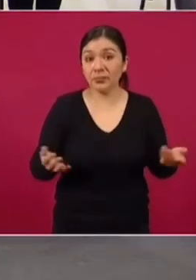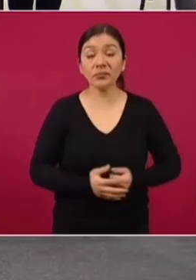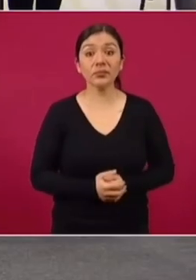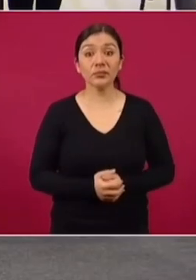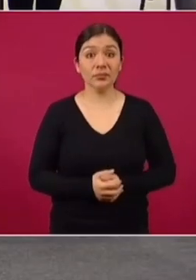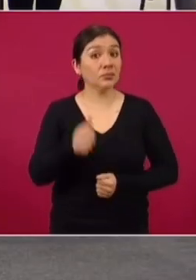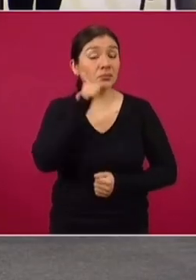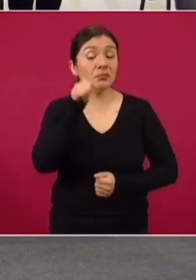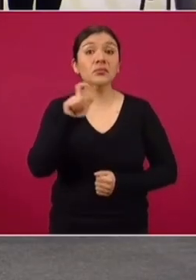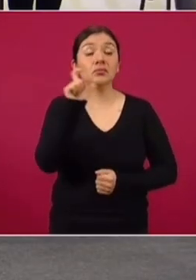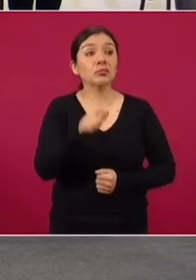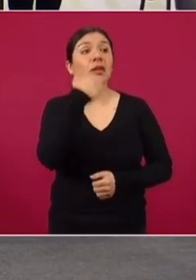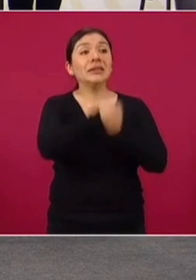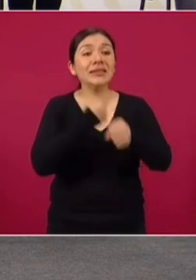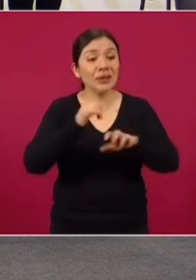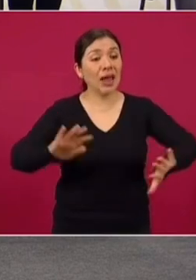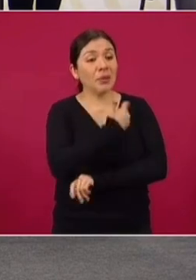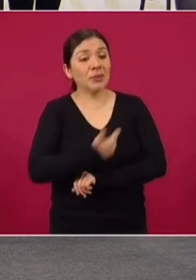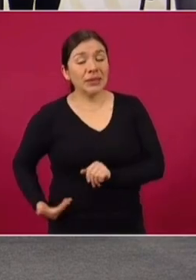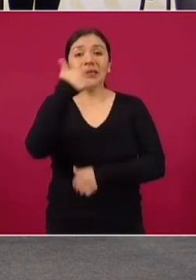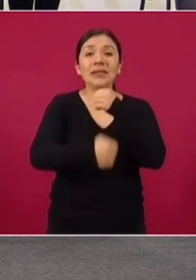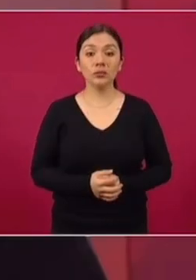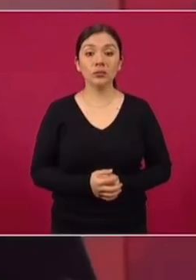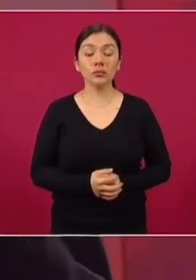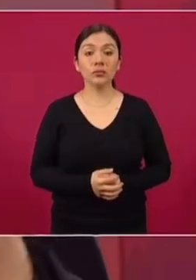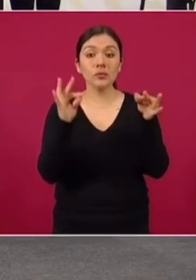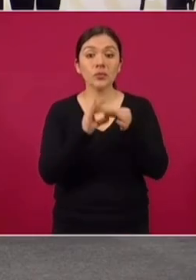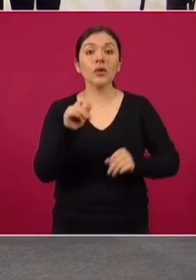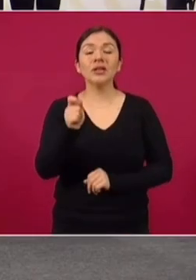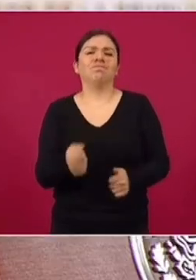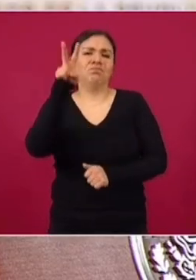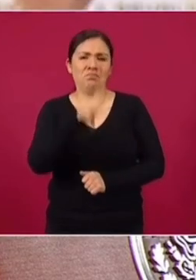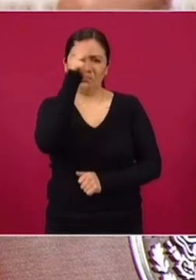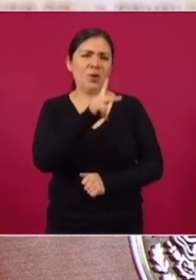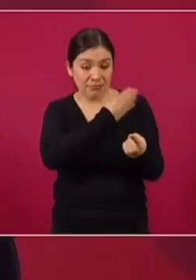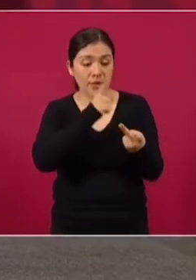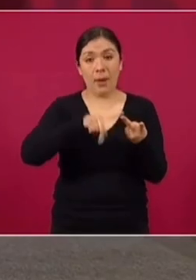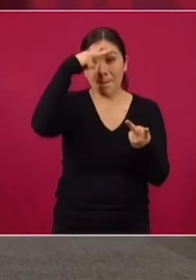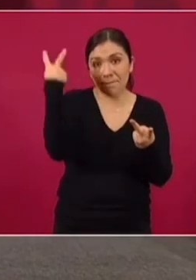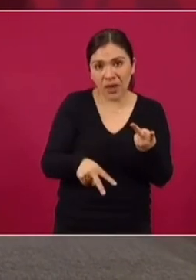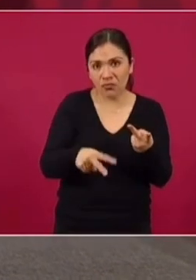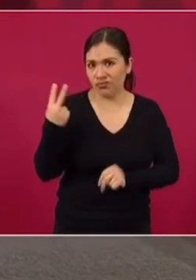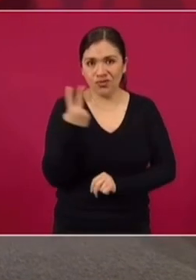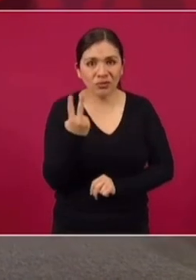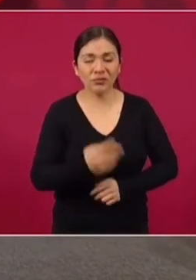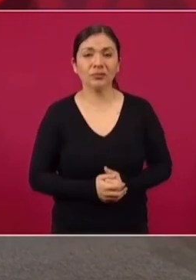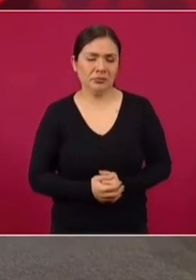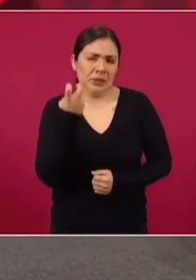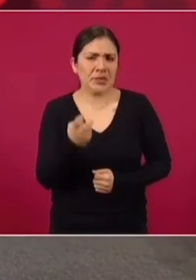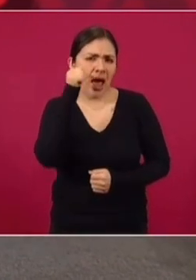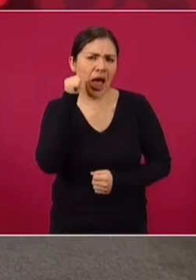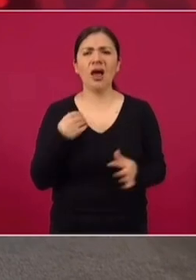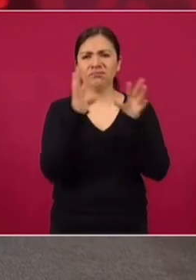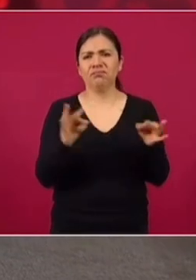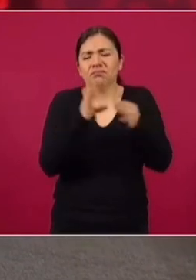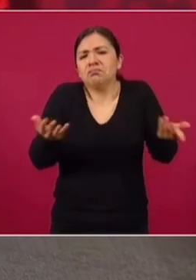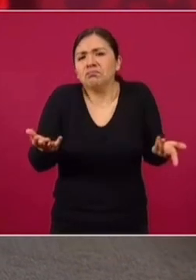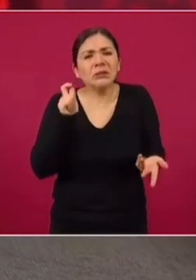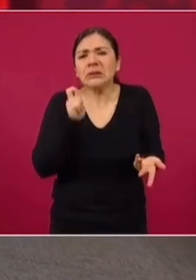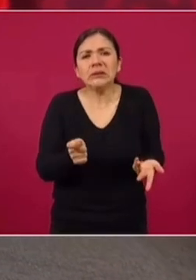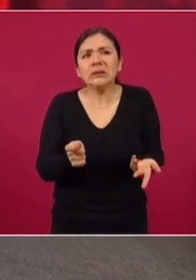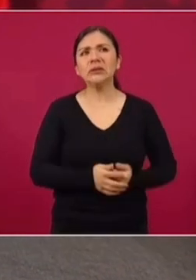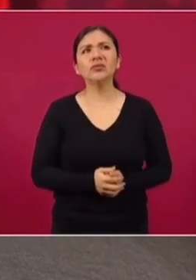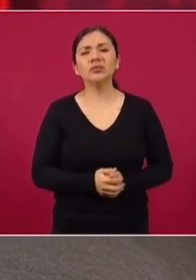En cada sexenio había una empresa favorita de España, Valdrola, Repsol, OHL. Entonces, lo que dije ayer es, vamos,